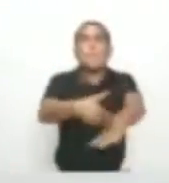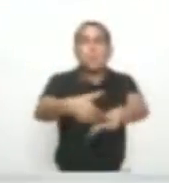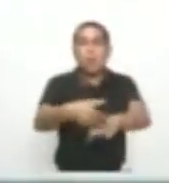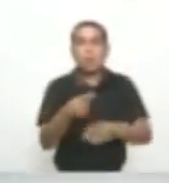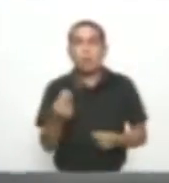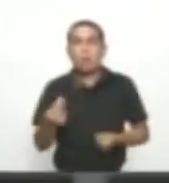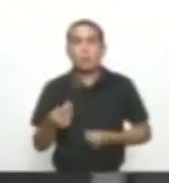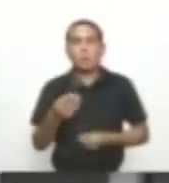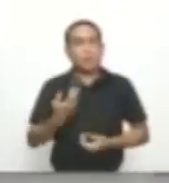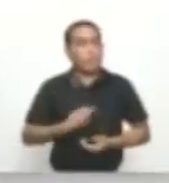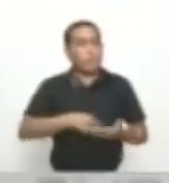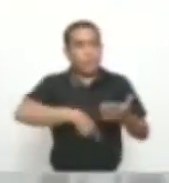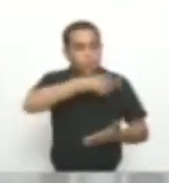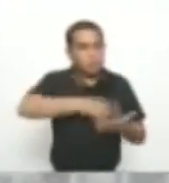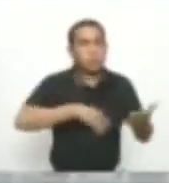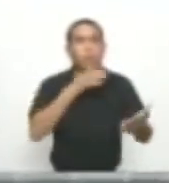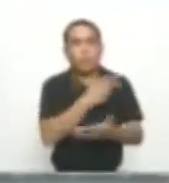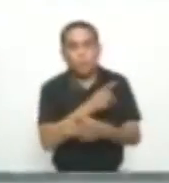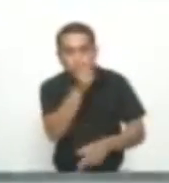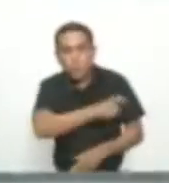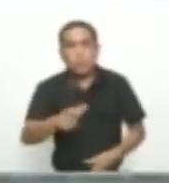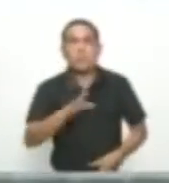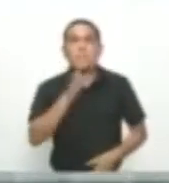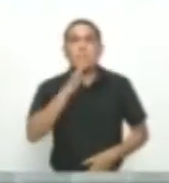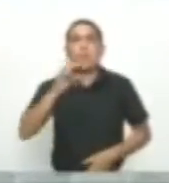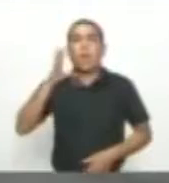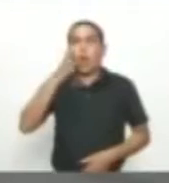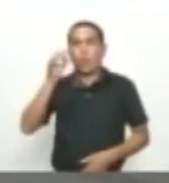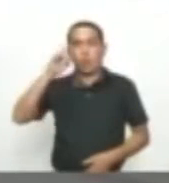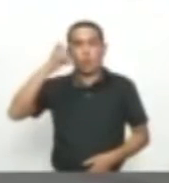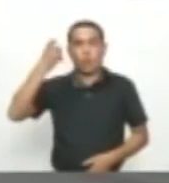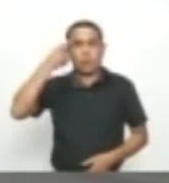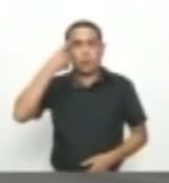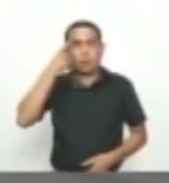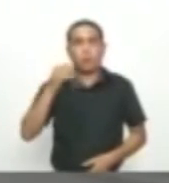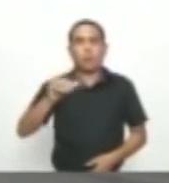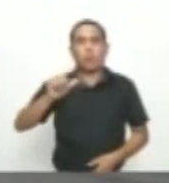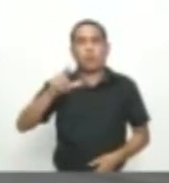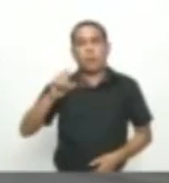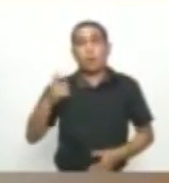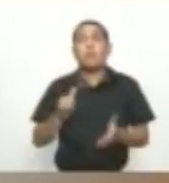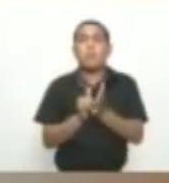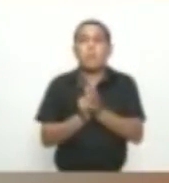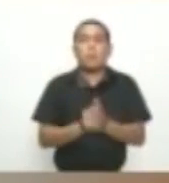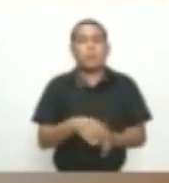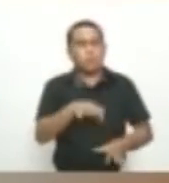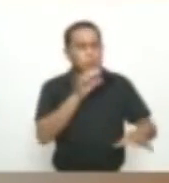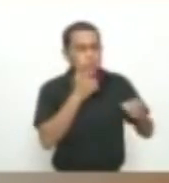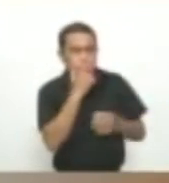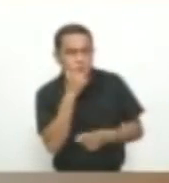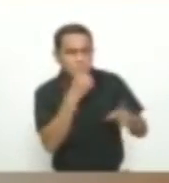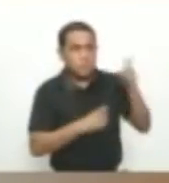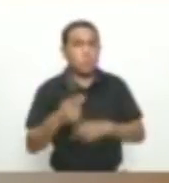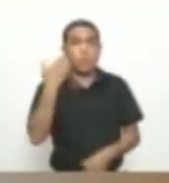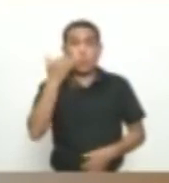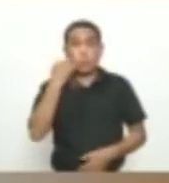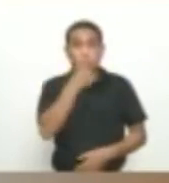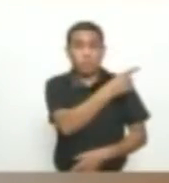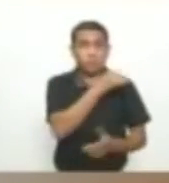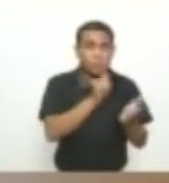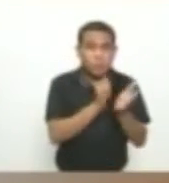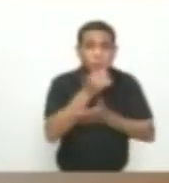En contrataciones Realizadas Por el entonces Gobernador Alejandro León Según la investigación Mara Bechara En calidad De